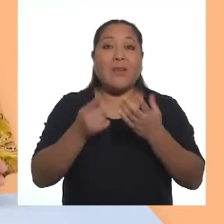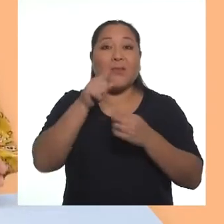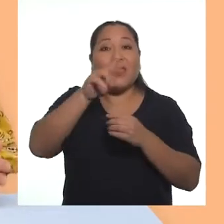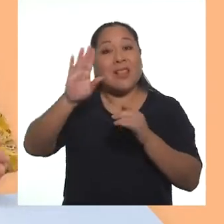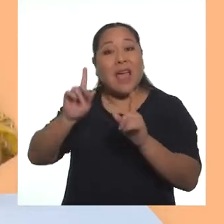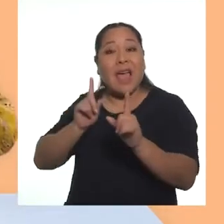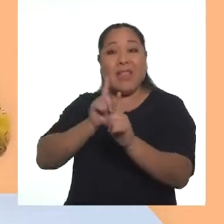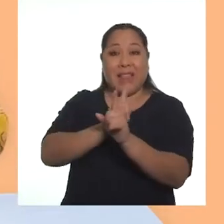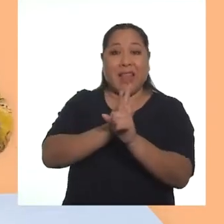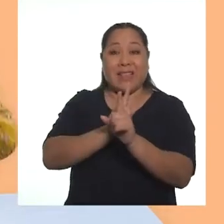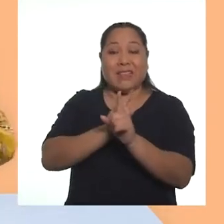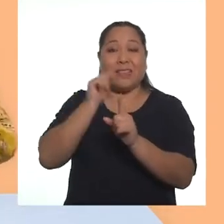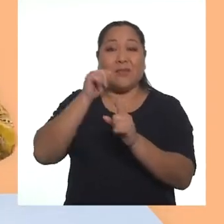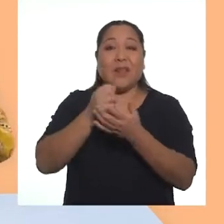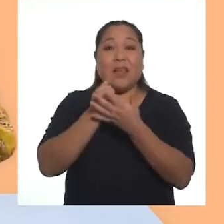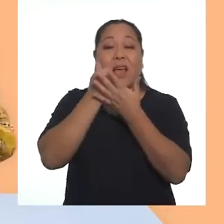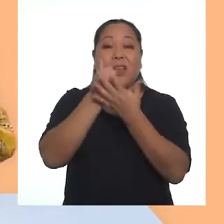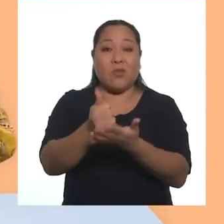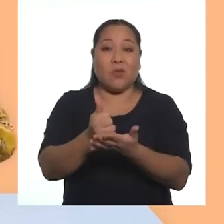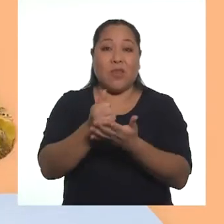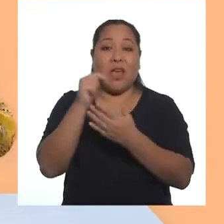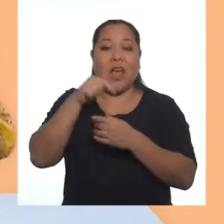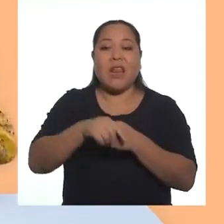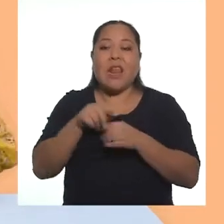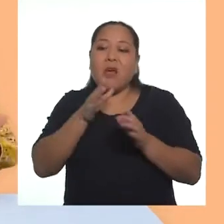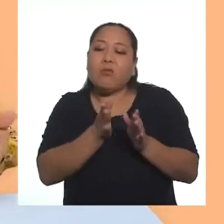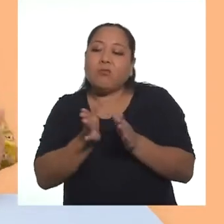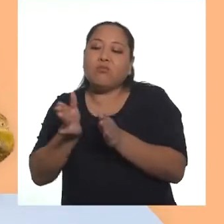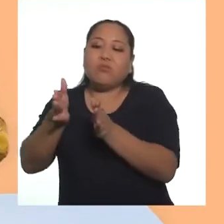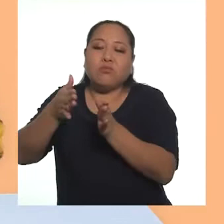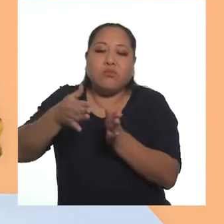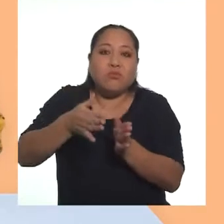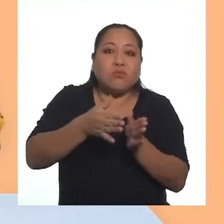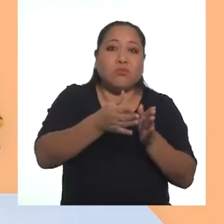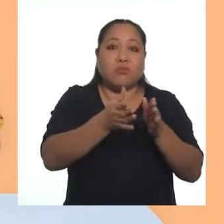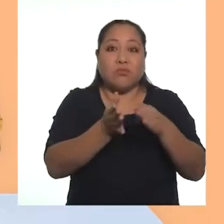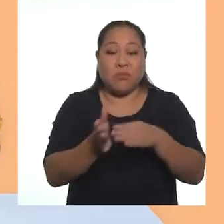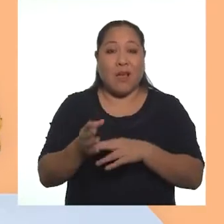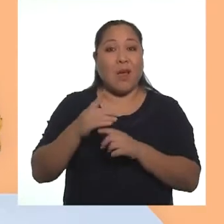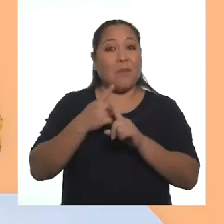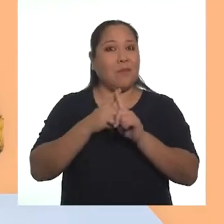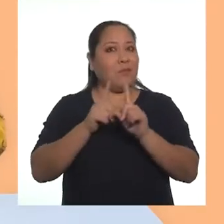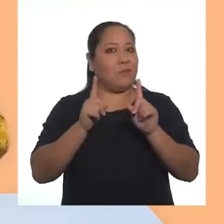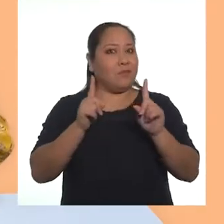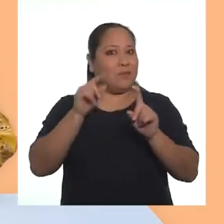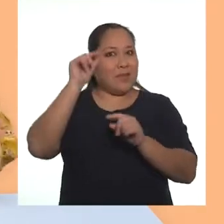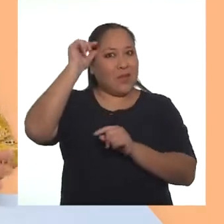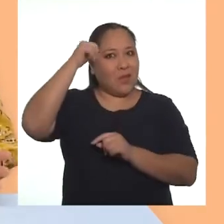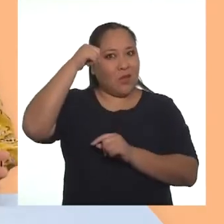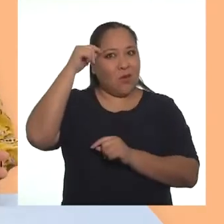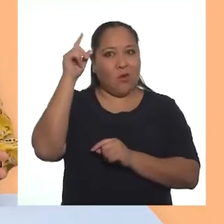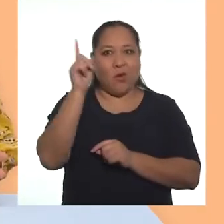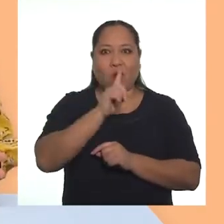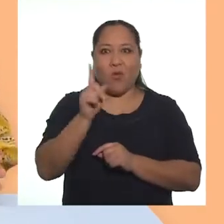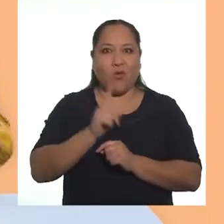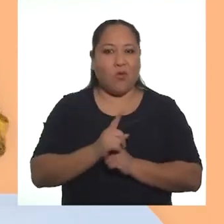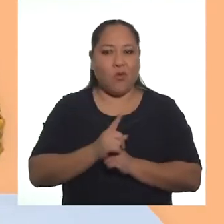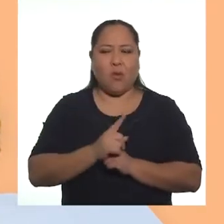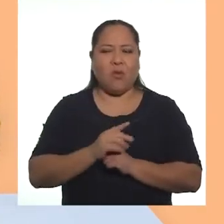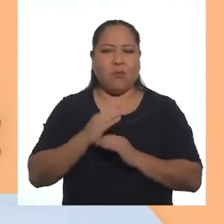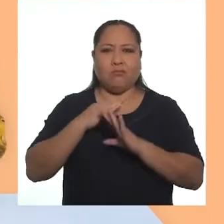colocarse detrás de ella o de él para ayudarle en su desplazamiento pero recuerden